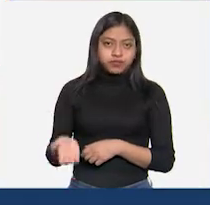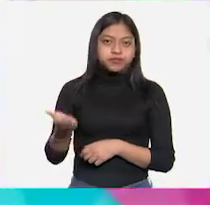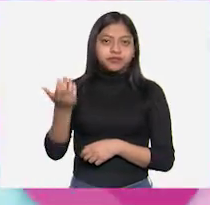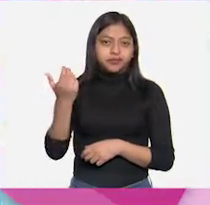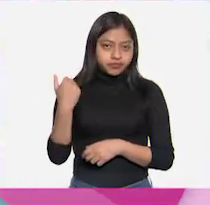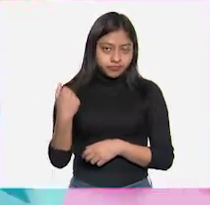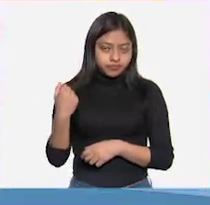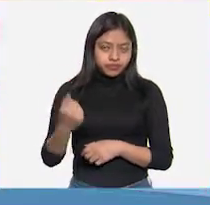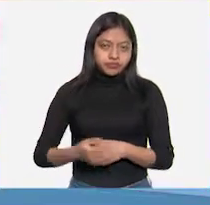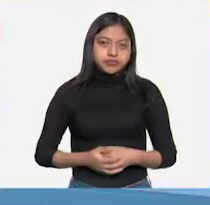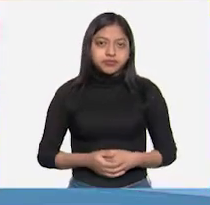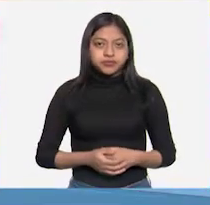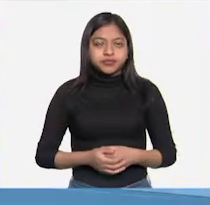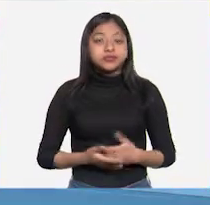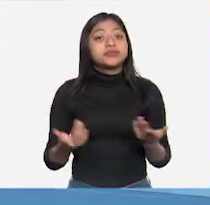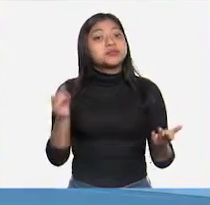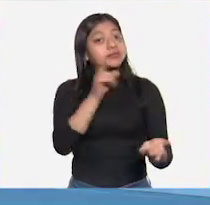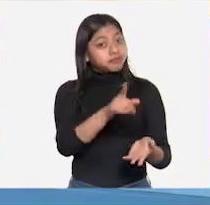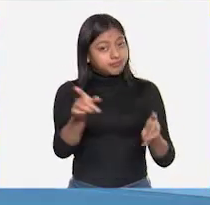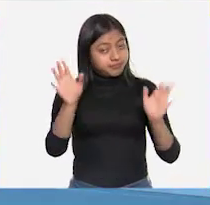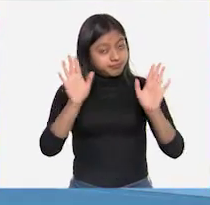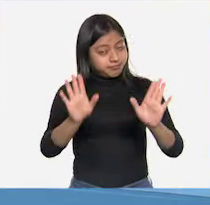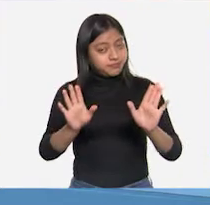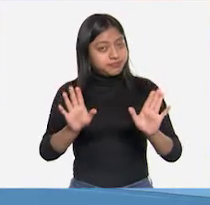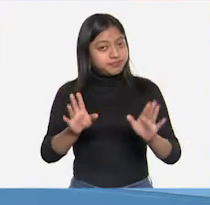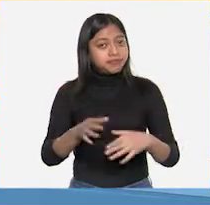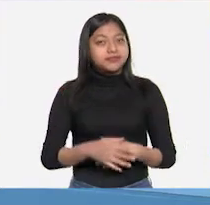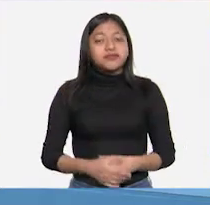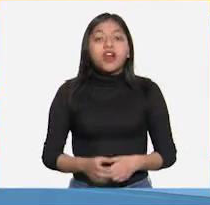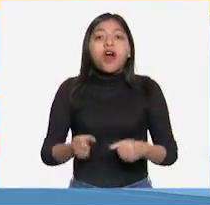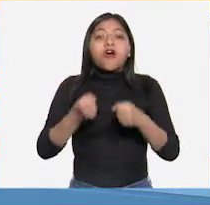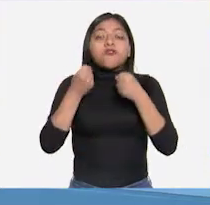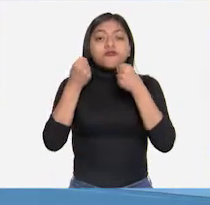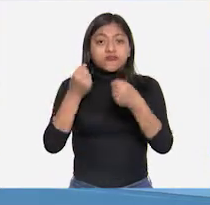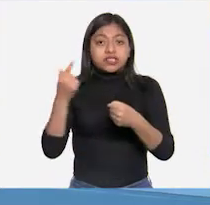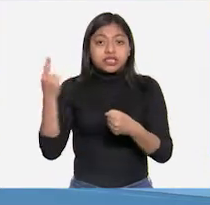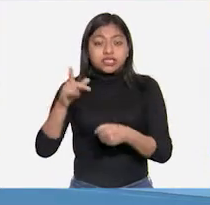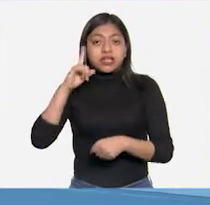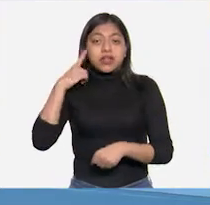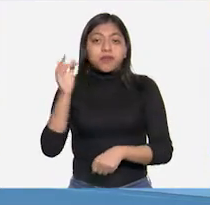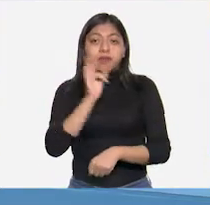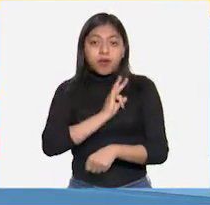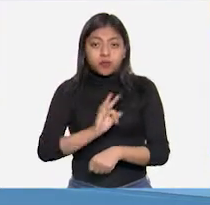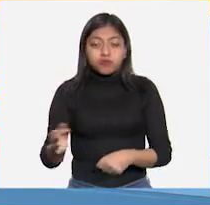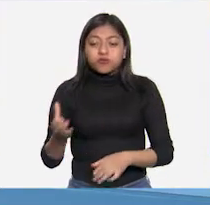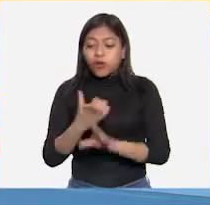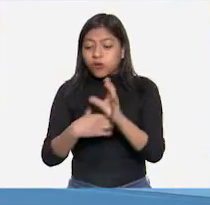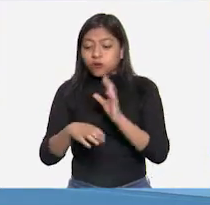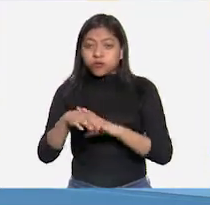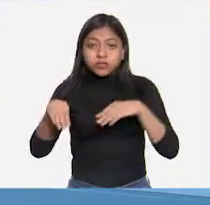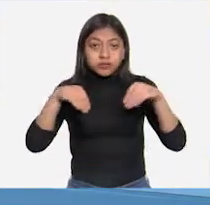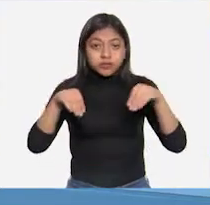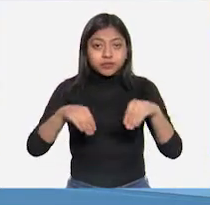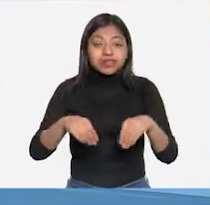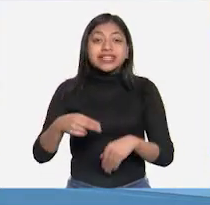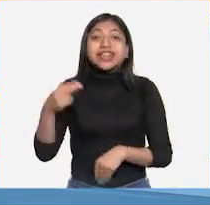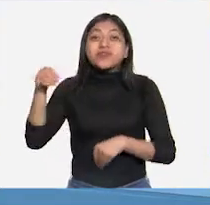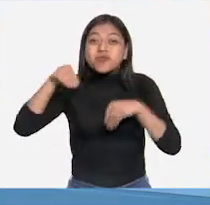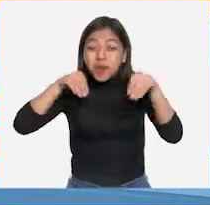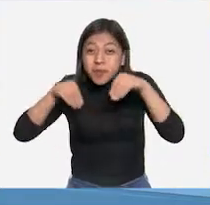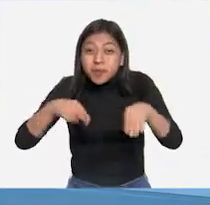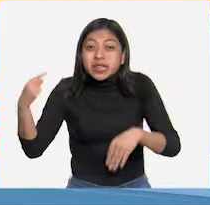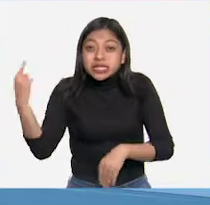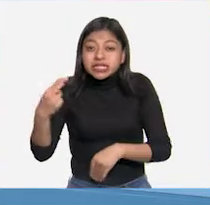Pero mucho ojo, el hecho de que una fuerza actúe no quiere decir que tenga que haber movimiento.